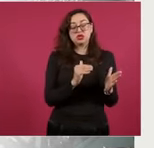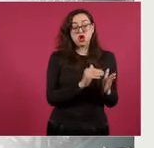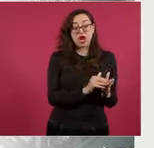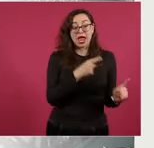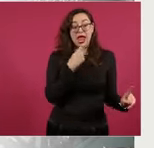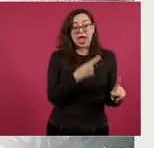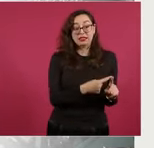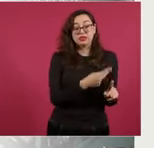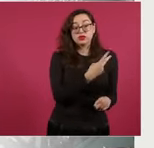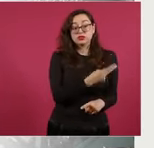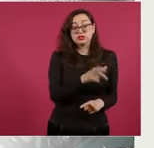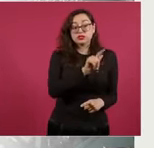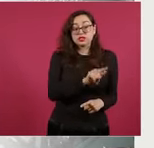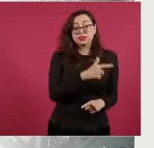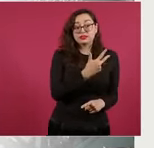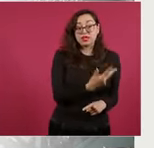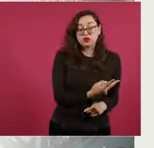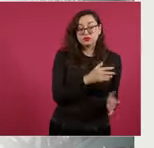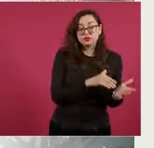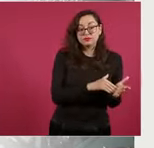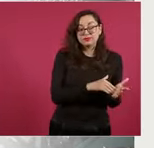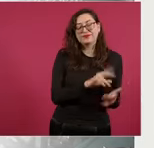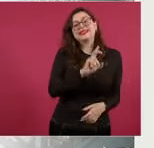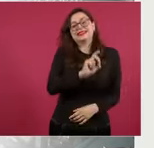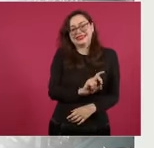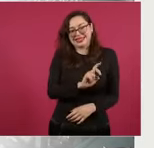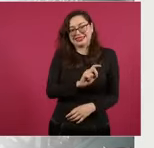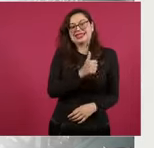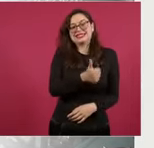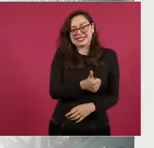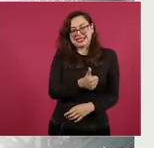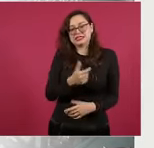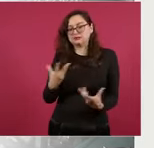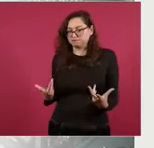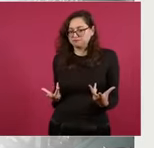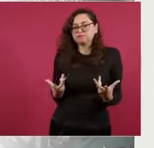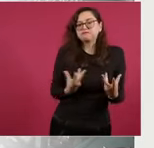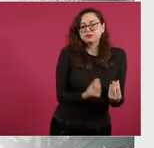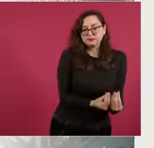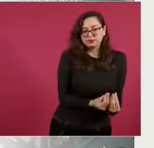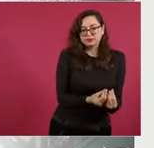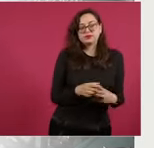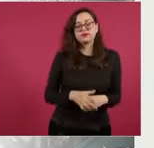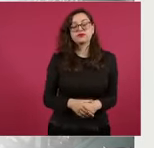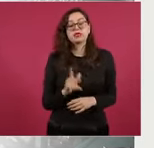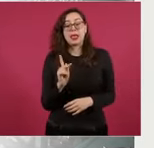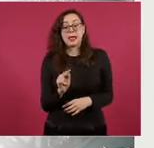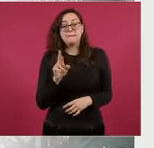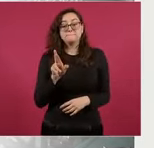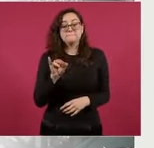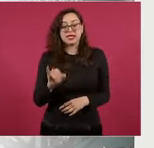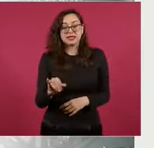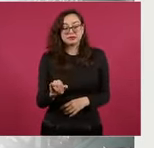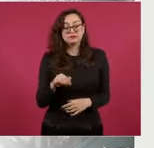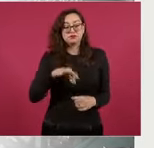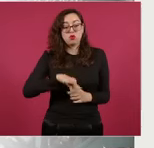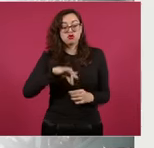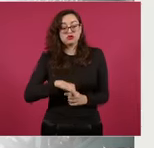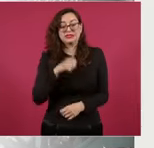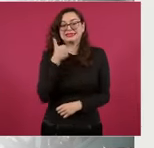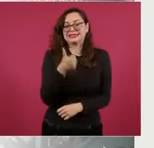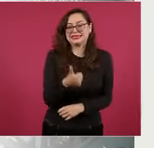cociente natural 36 diputados plurinominales. El PRI obtuvo 6 millones